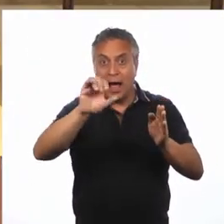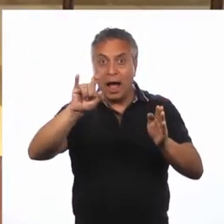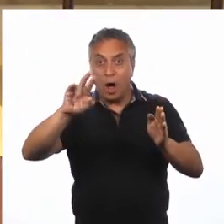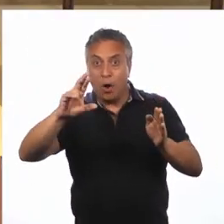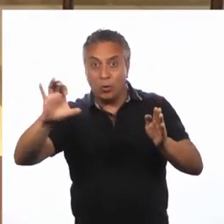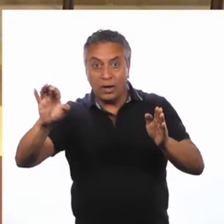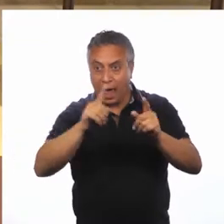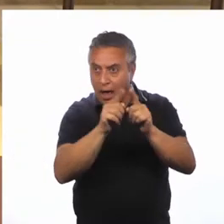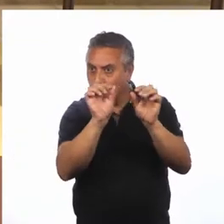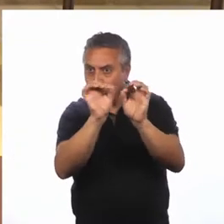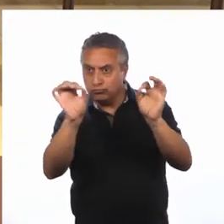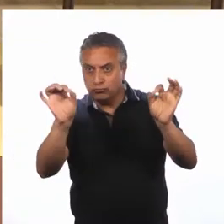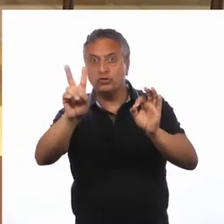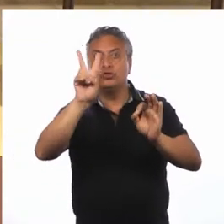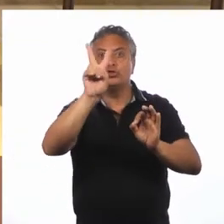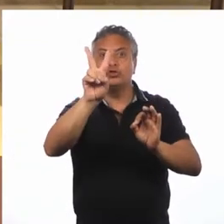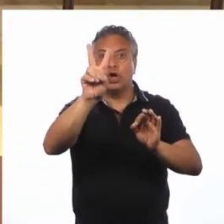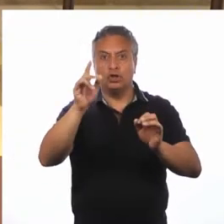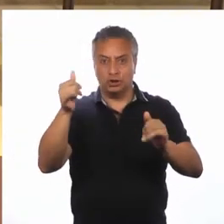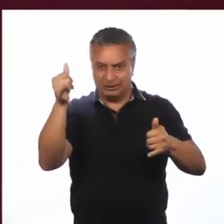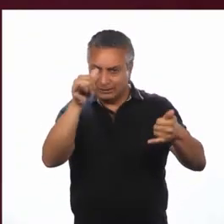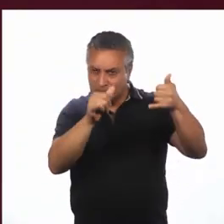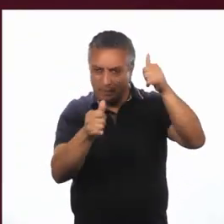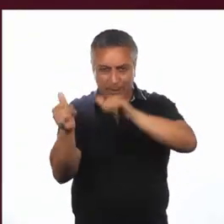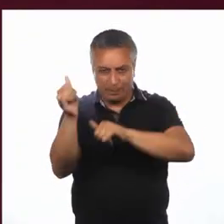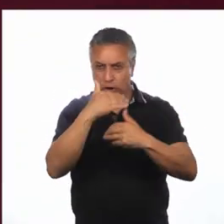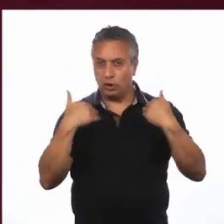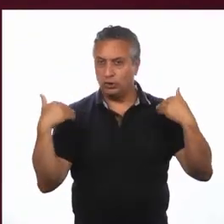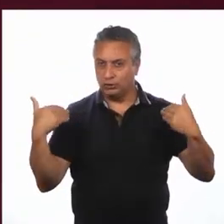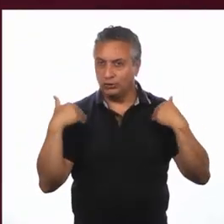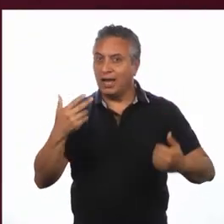áurea realizaremos dos experimentos